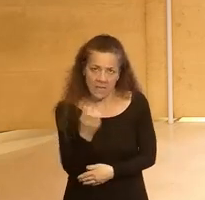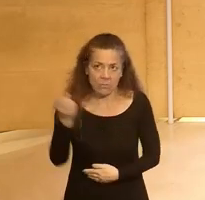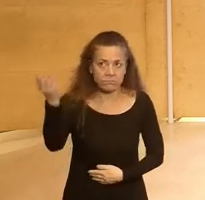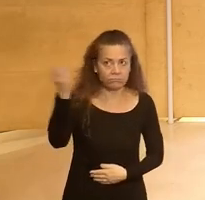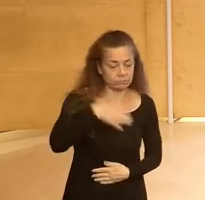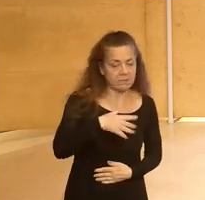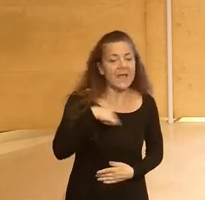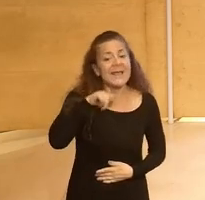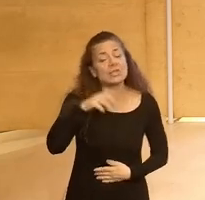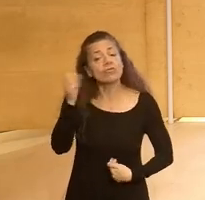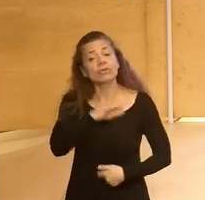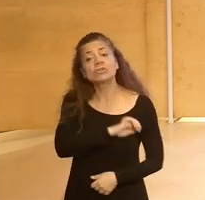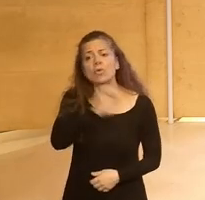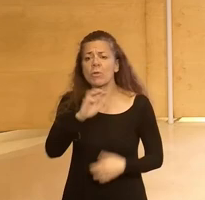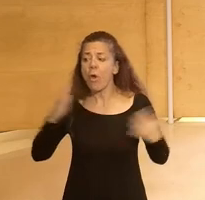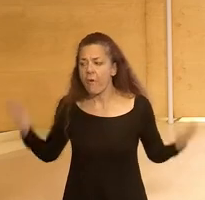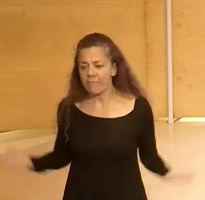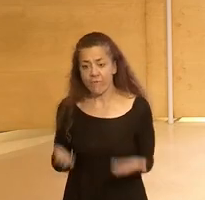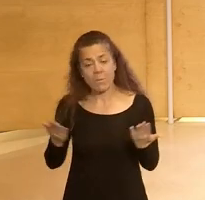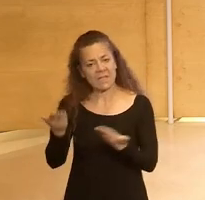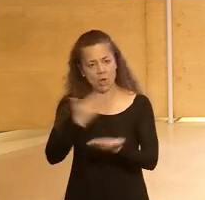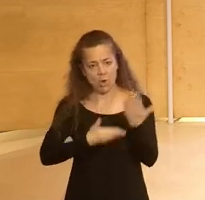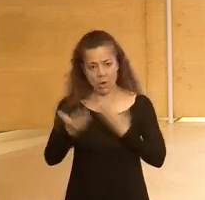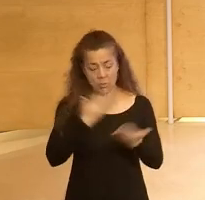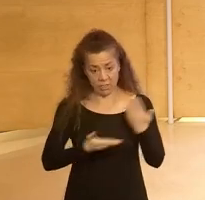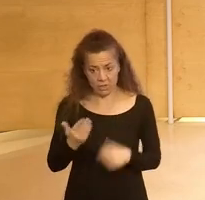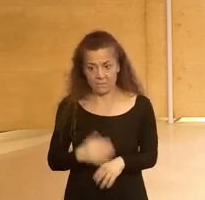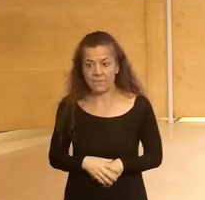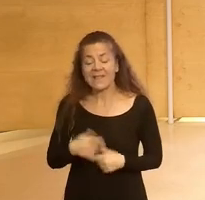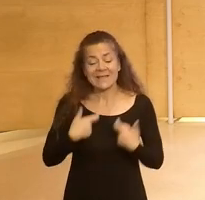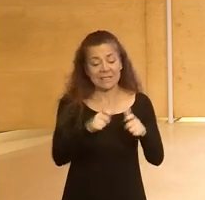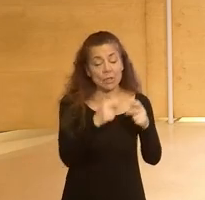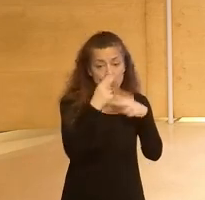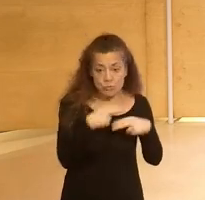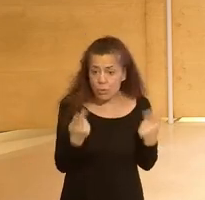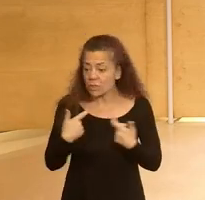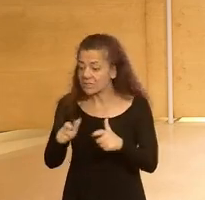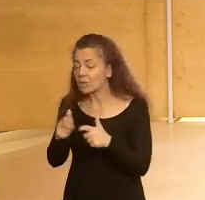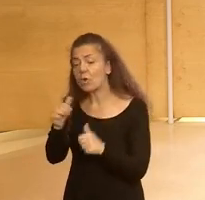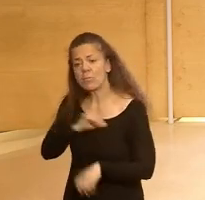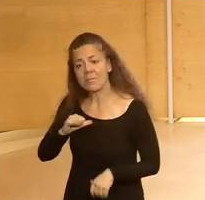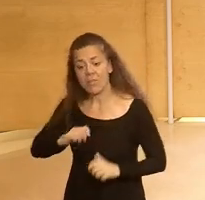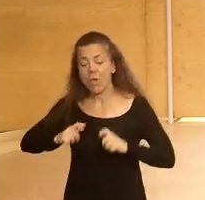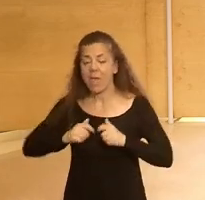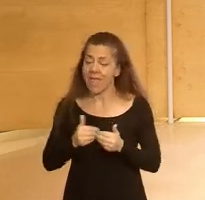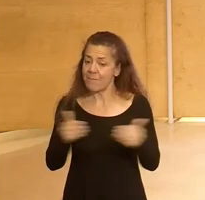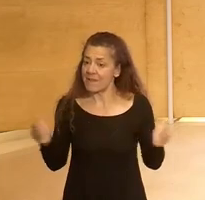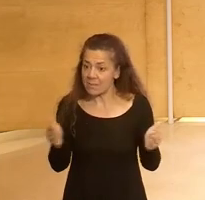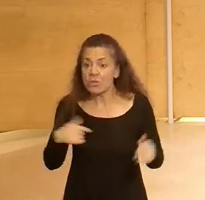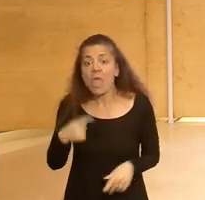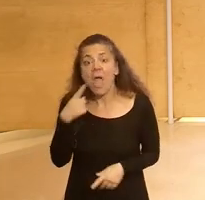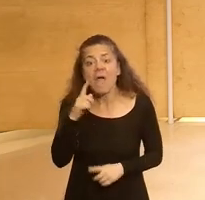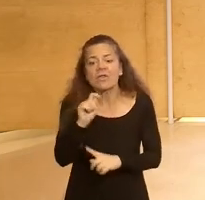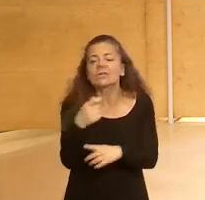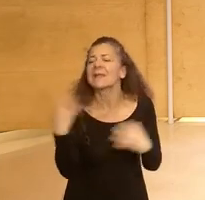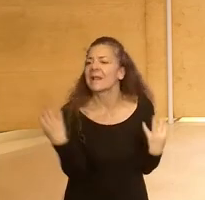venir pues que esos fondos europeos fomenten muchísimo la colaboración entre sector público sector privado emprendimiento y a ver hasta donde